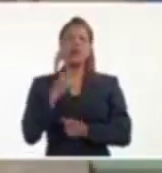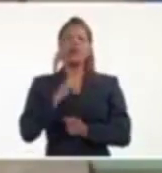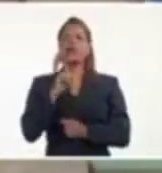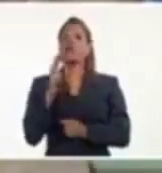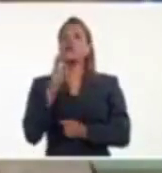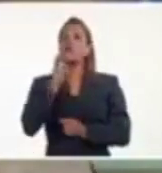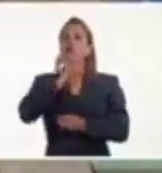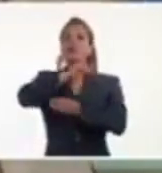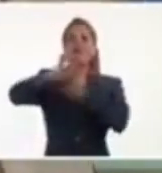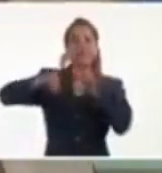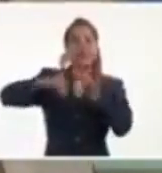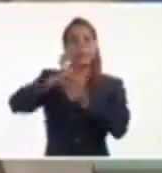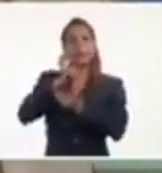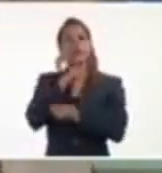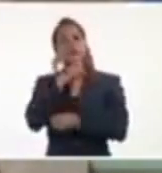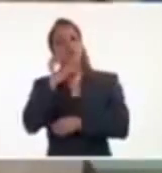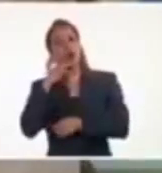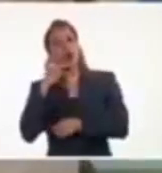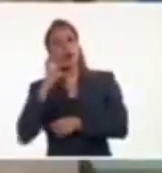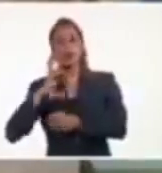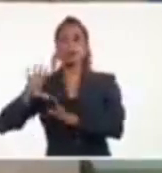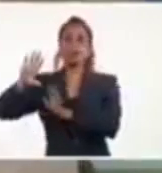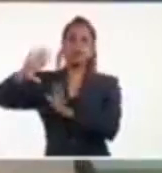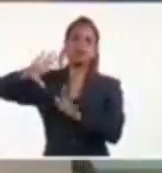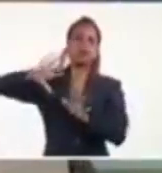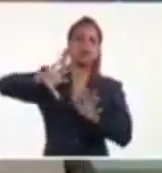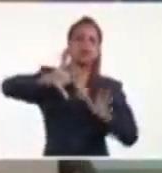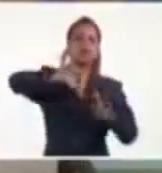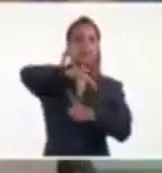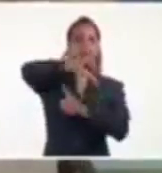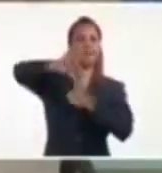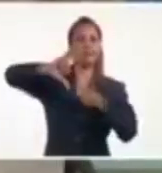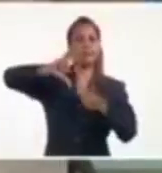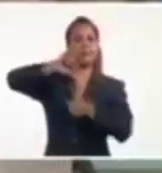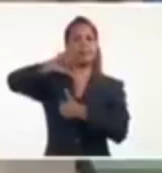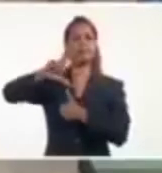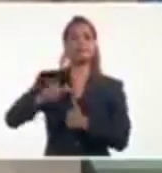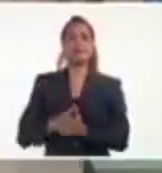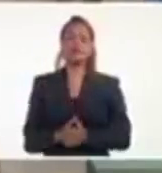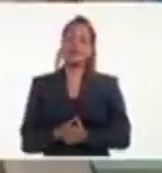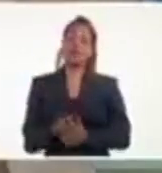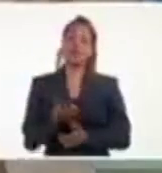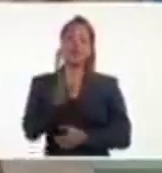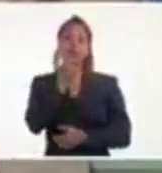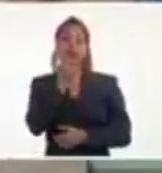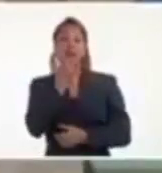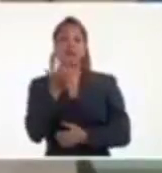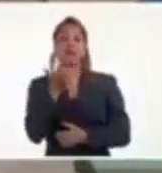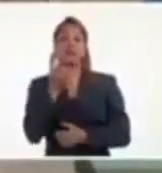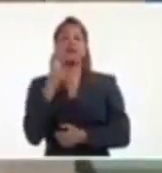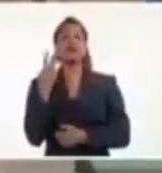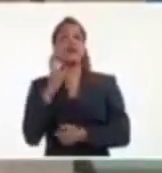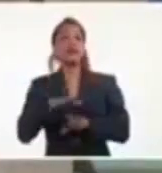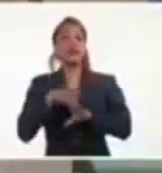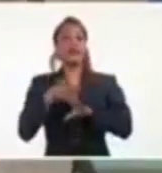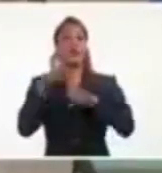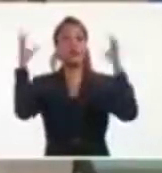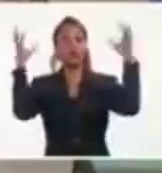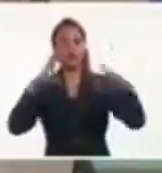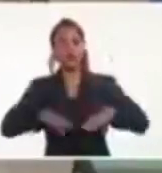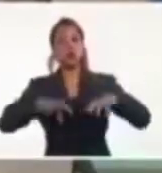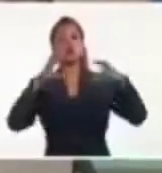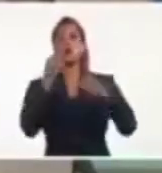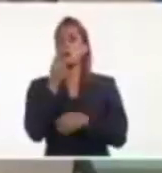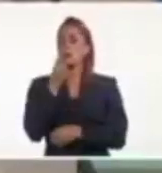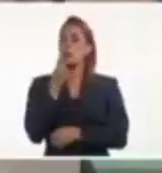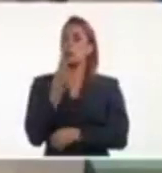reorganizarse ligeramente más. Por eso es que habrá fluctuaciones en su intensidad y puede haber intensidades